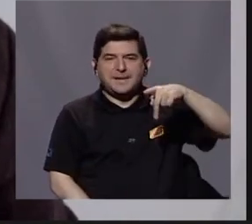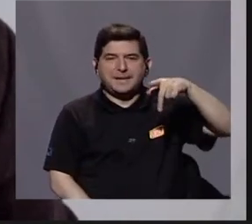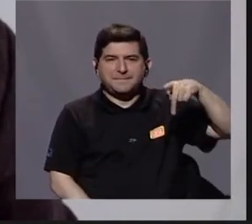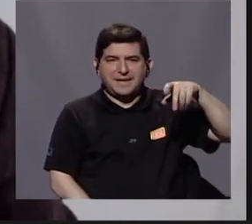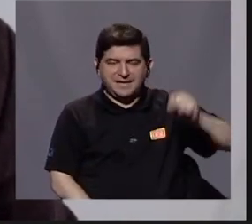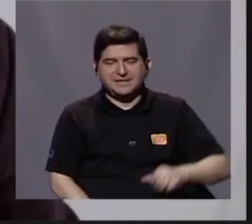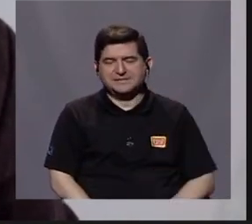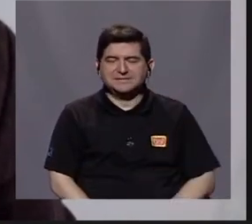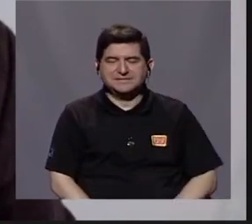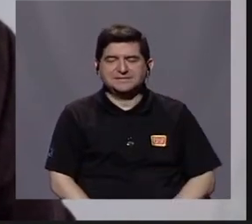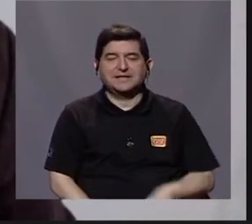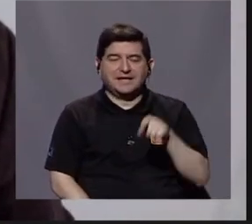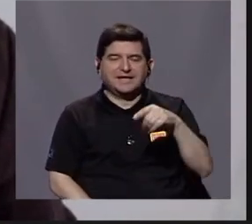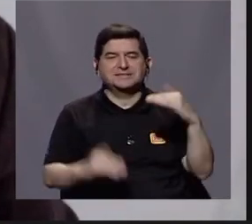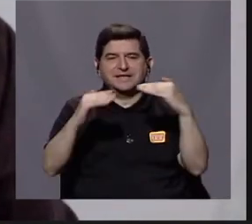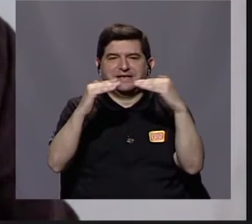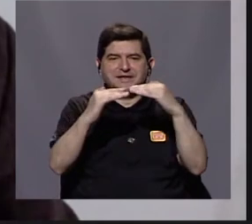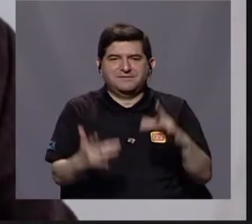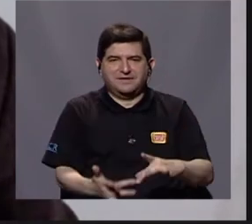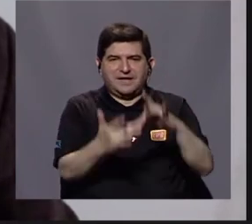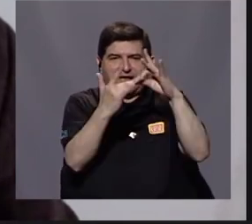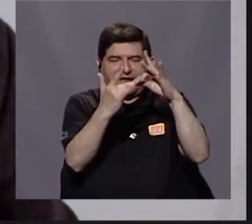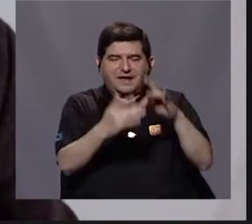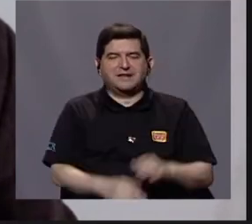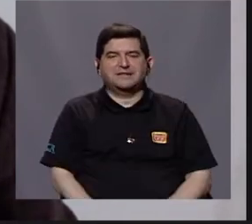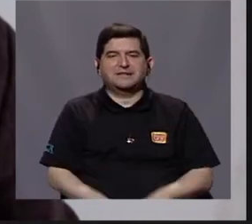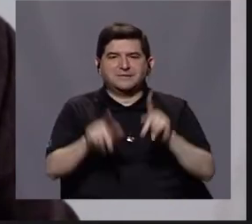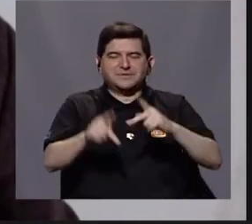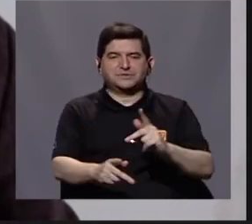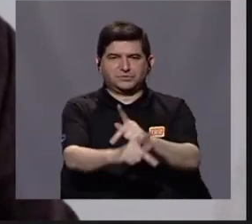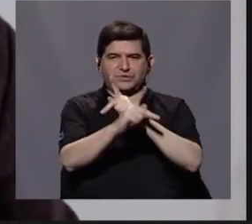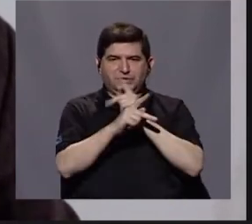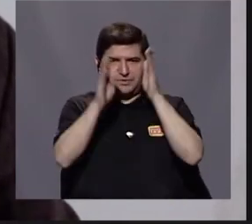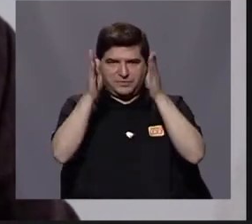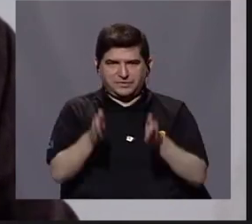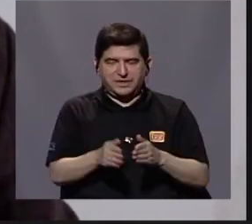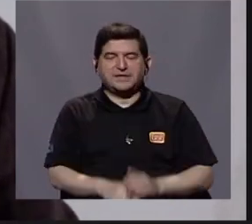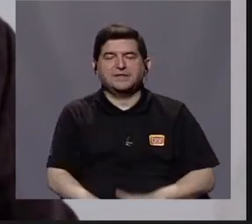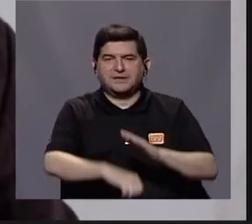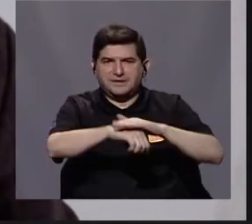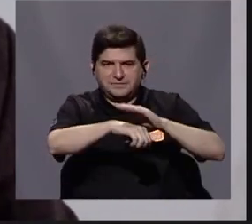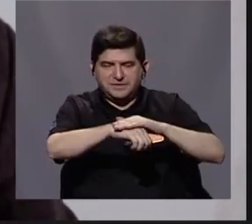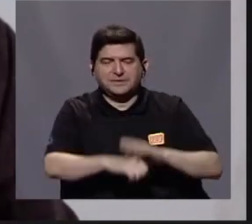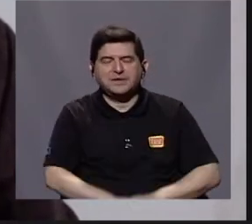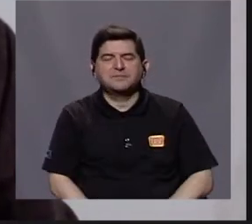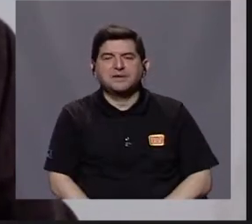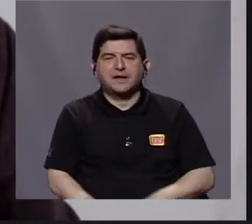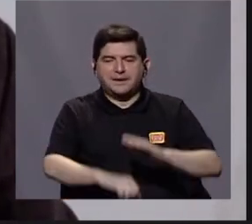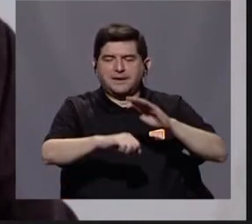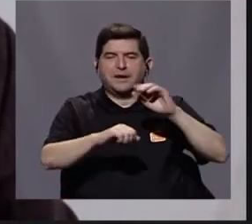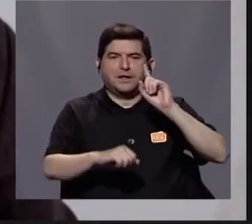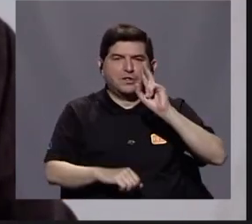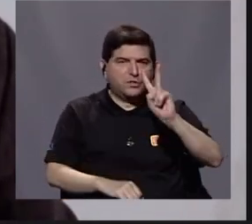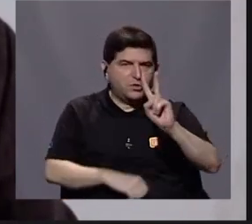el estatus especial de refugiado, donde les daba acceso a un permiso durante dos años, la posibilidad de